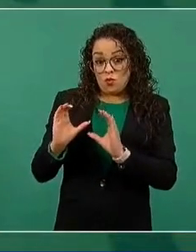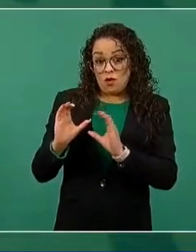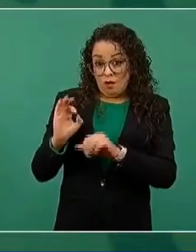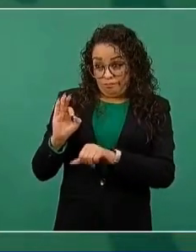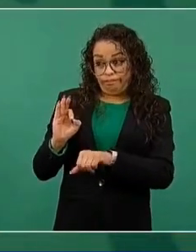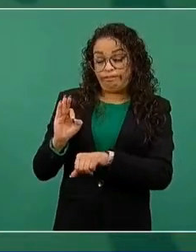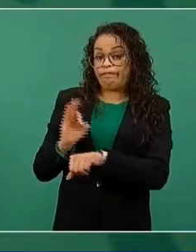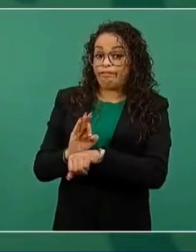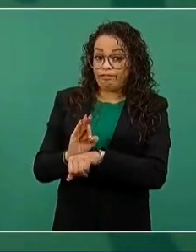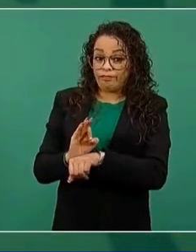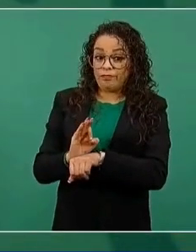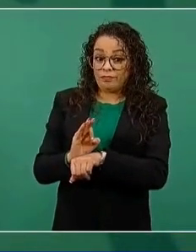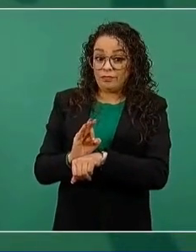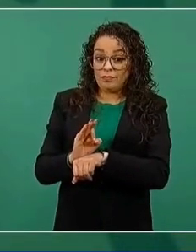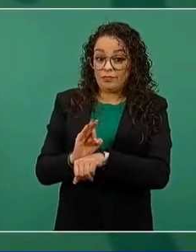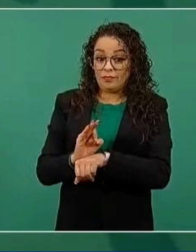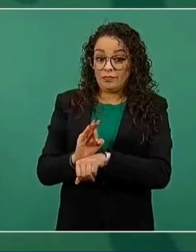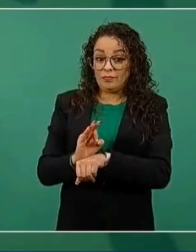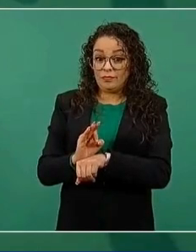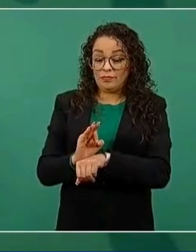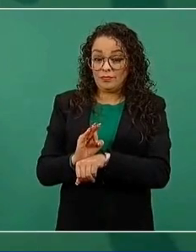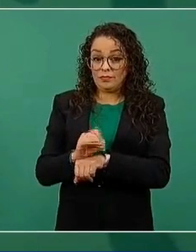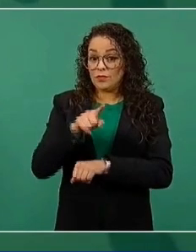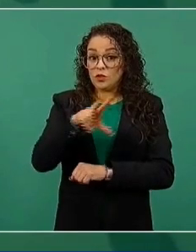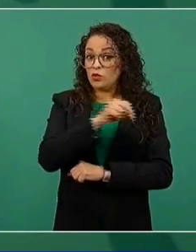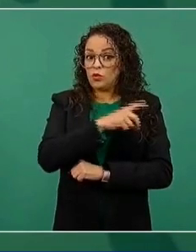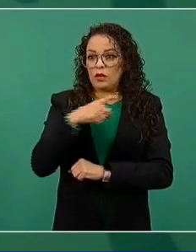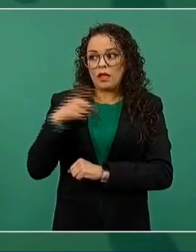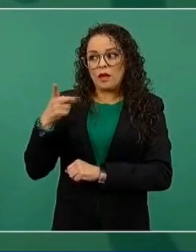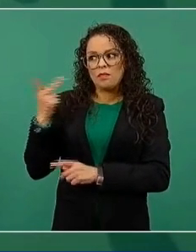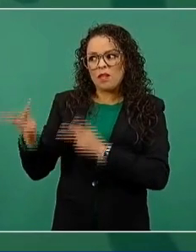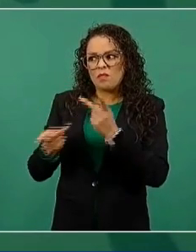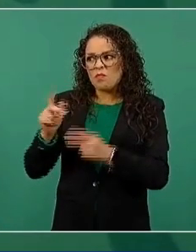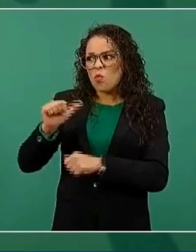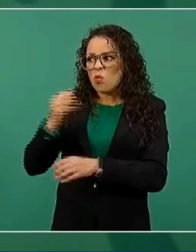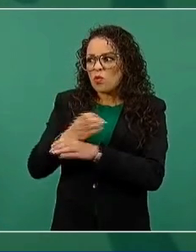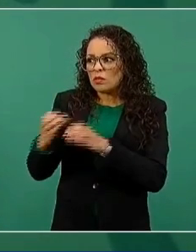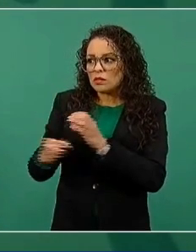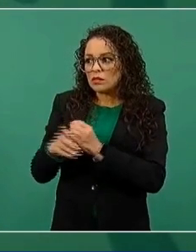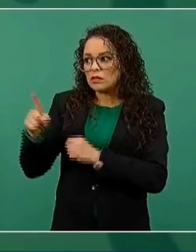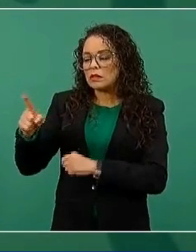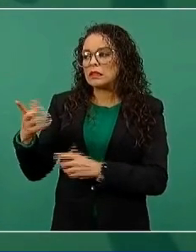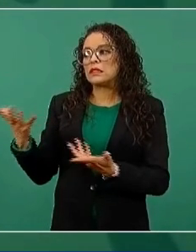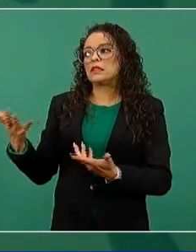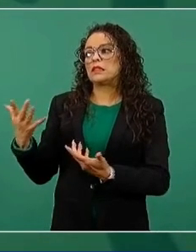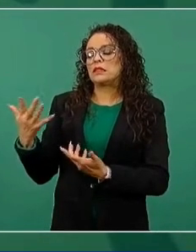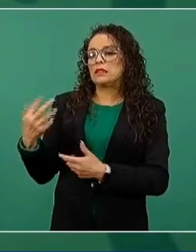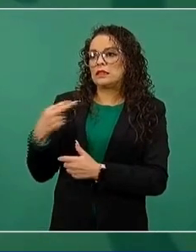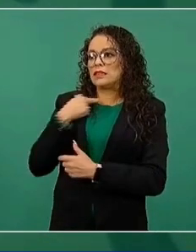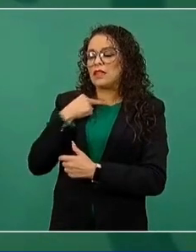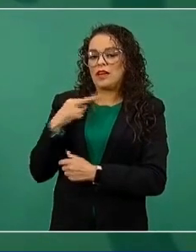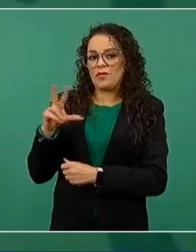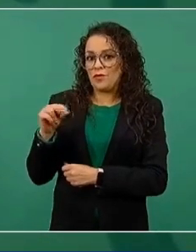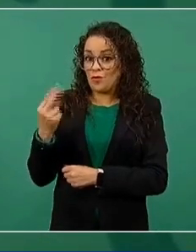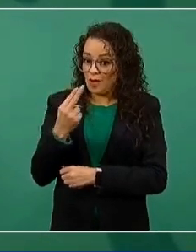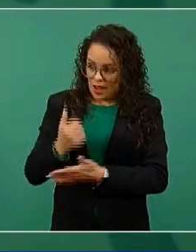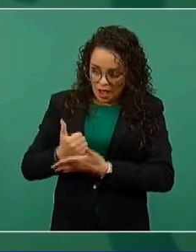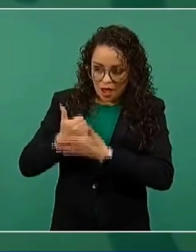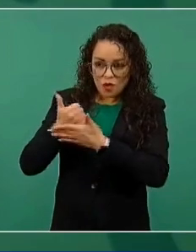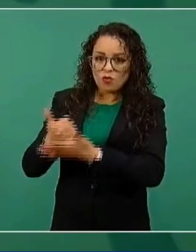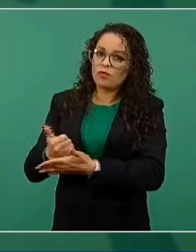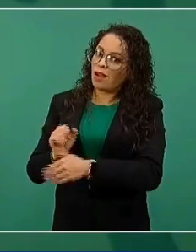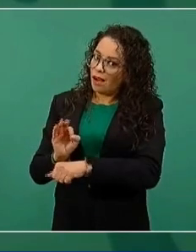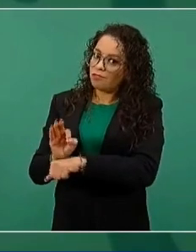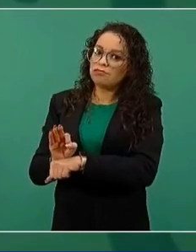protégelo, no le hagas preguntas incómodas, échale la mano, ayúdalo,